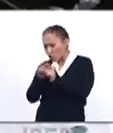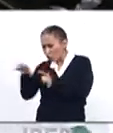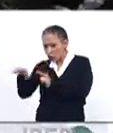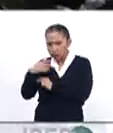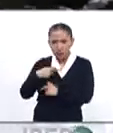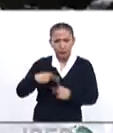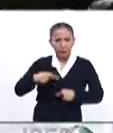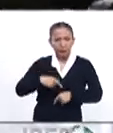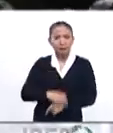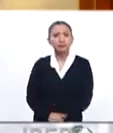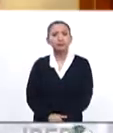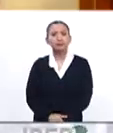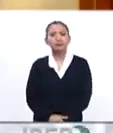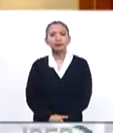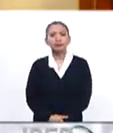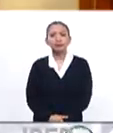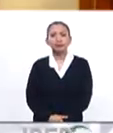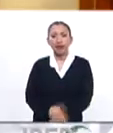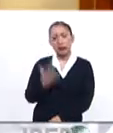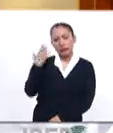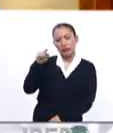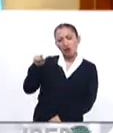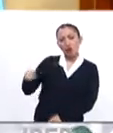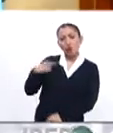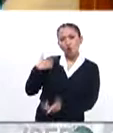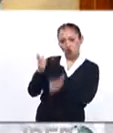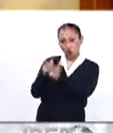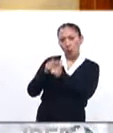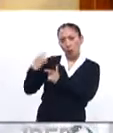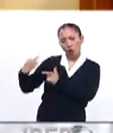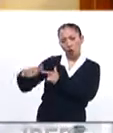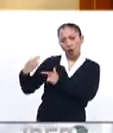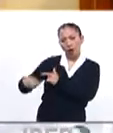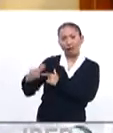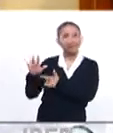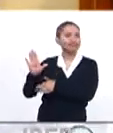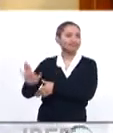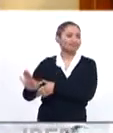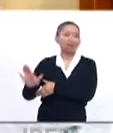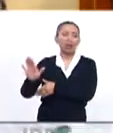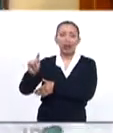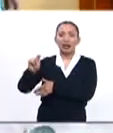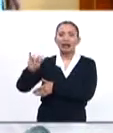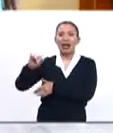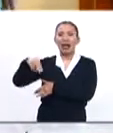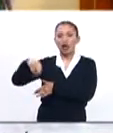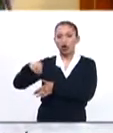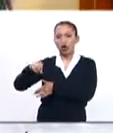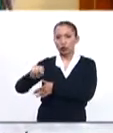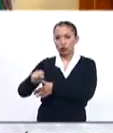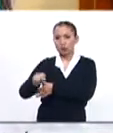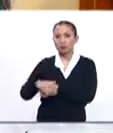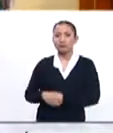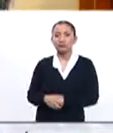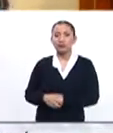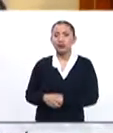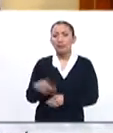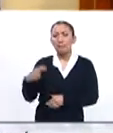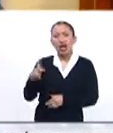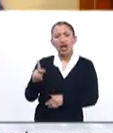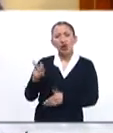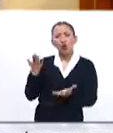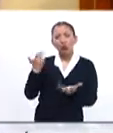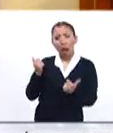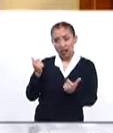nuevas civilizaciones. Se conoce ahí una civilización al cual le llamamos Tainos, pero